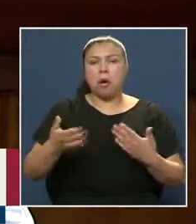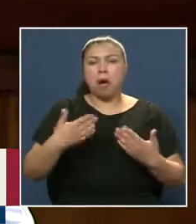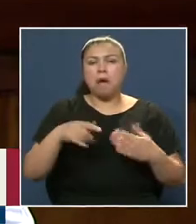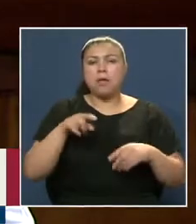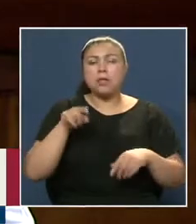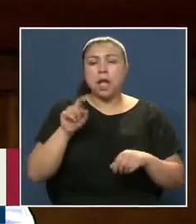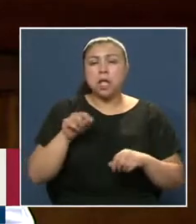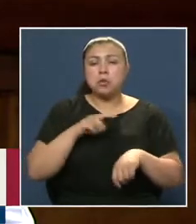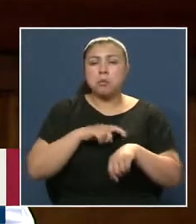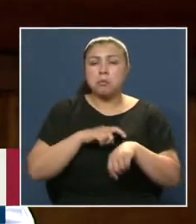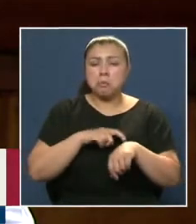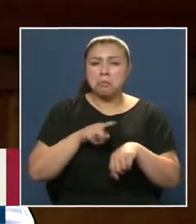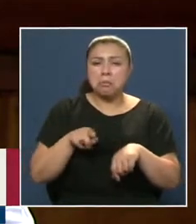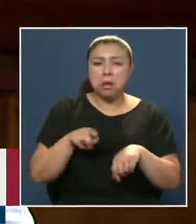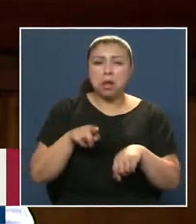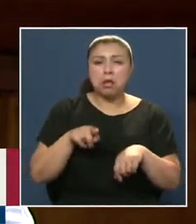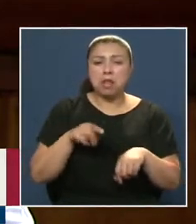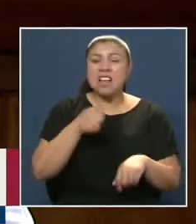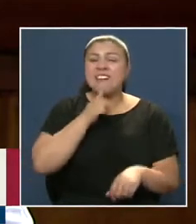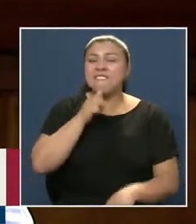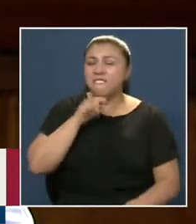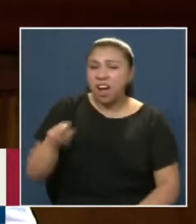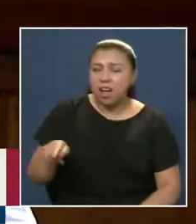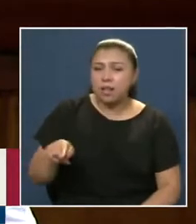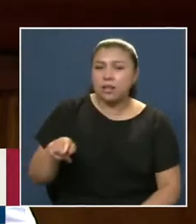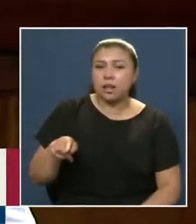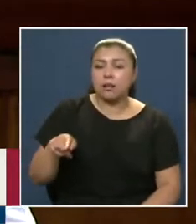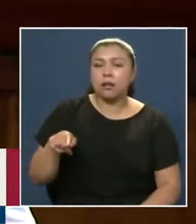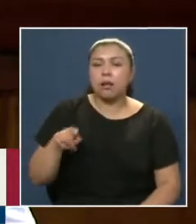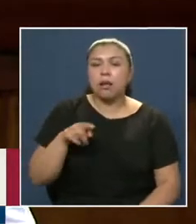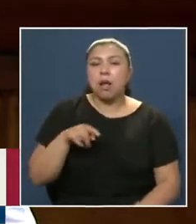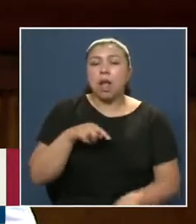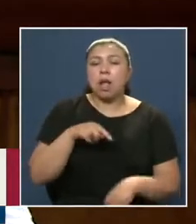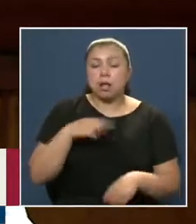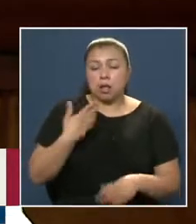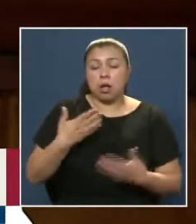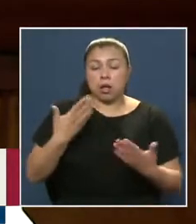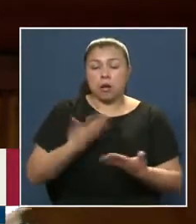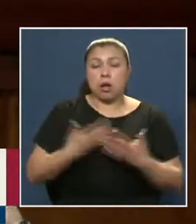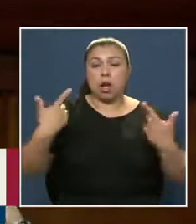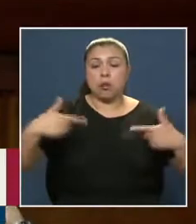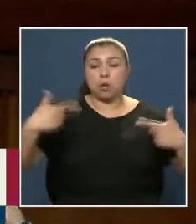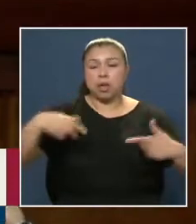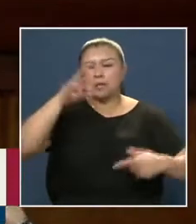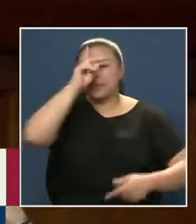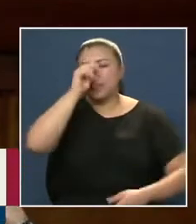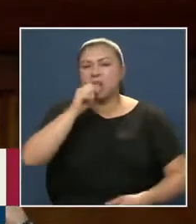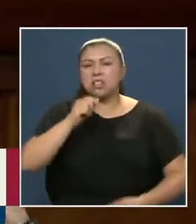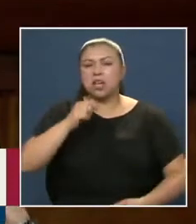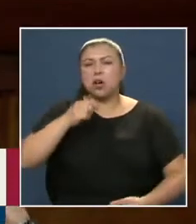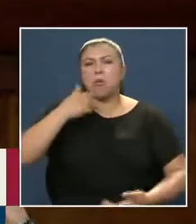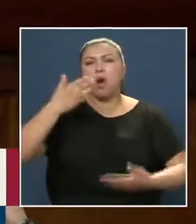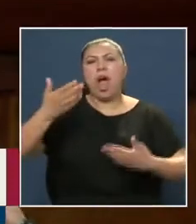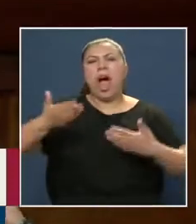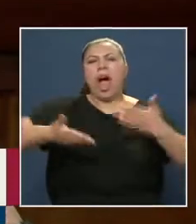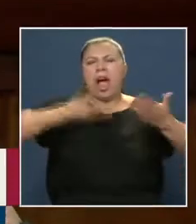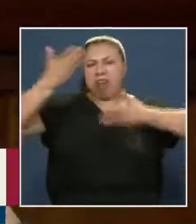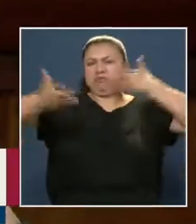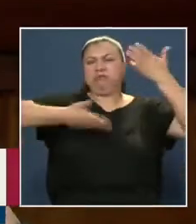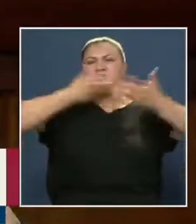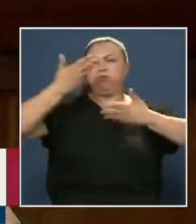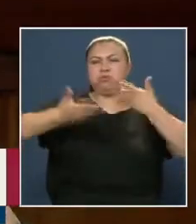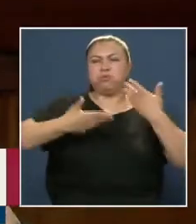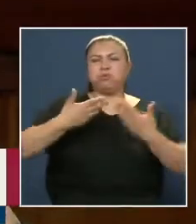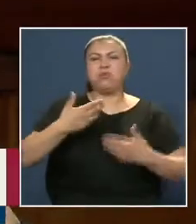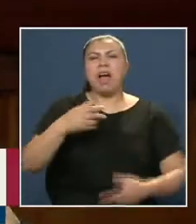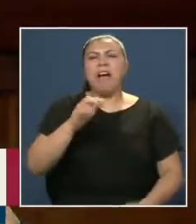valores Republicanos Son los que nos Terminan haciendo falta En momentos En donde la política Se parece más A la farándula Y menos a la política Con